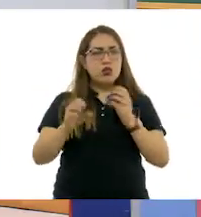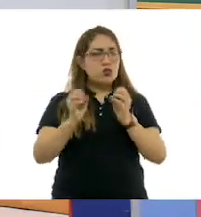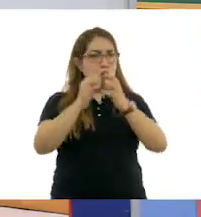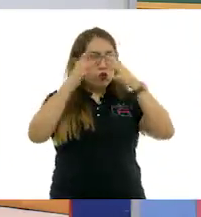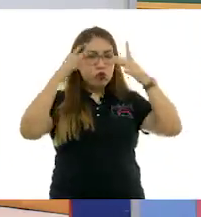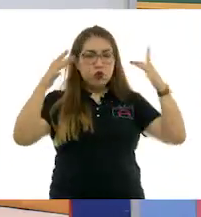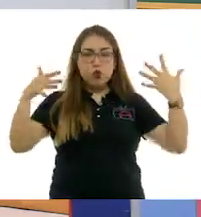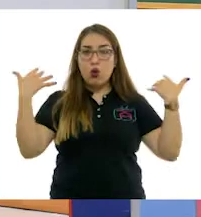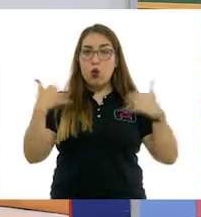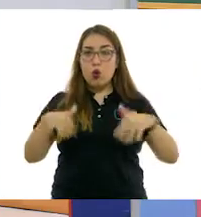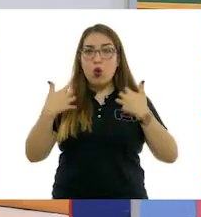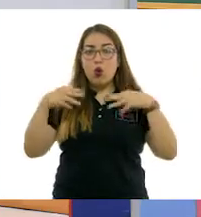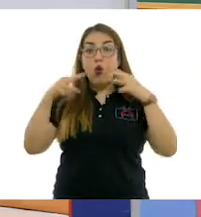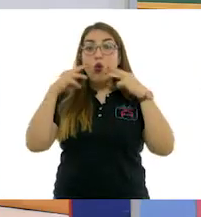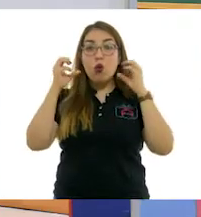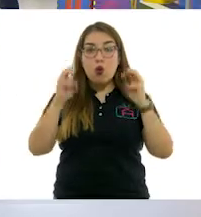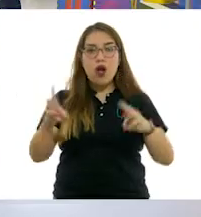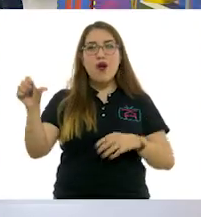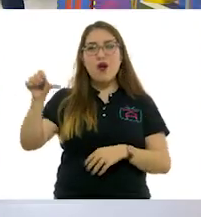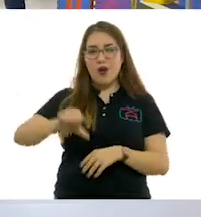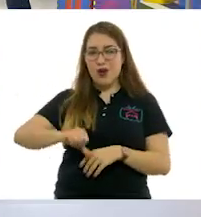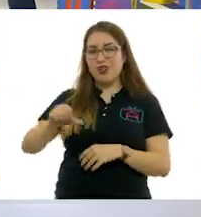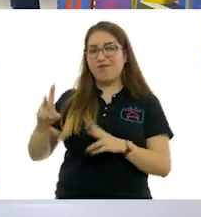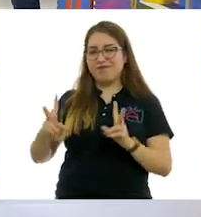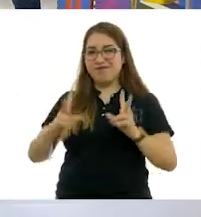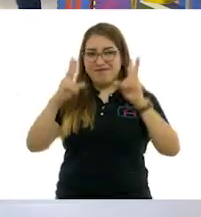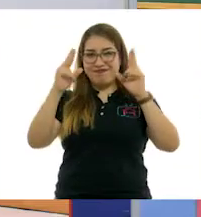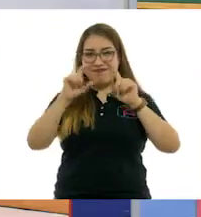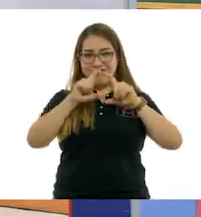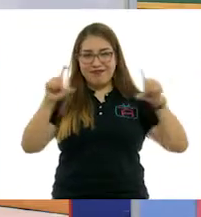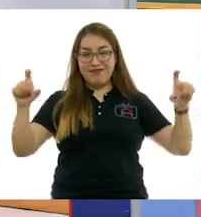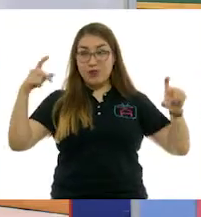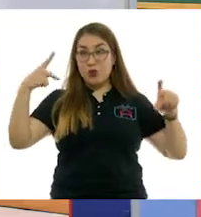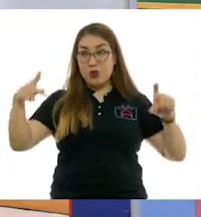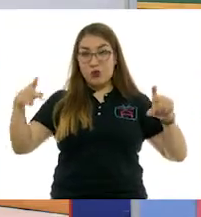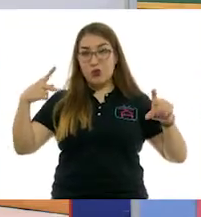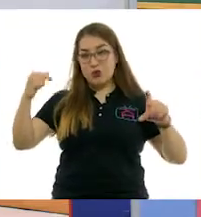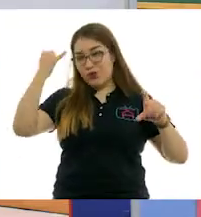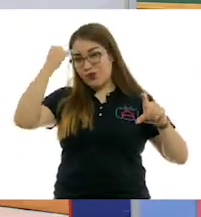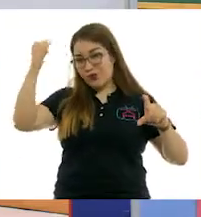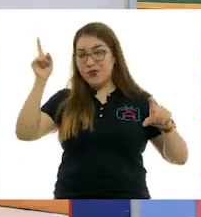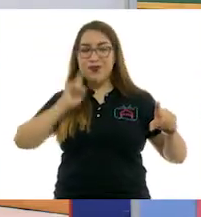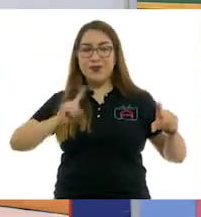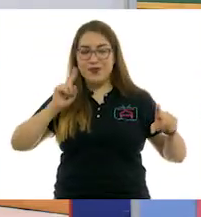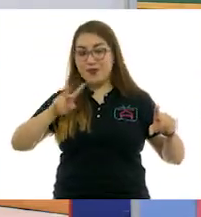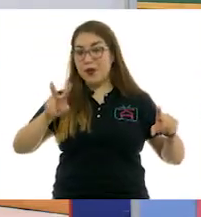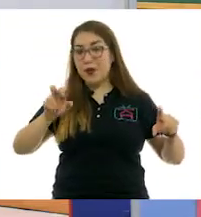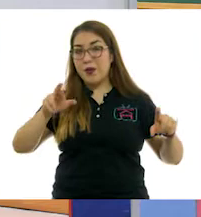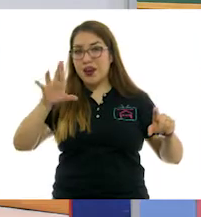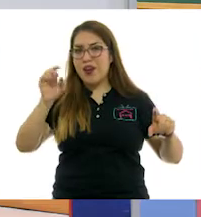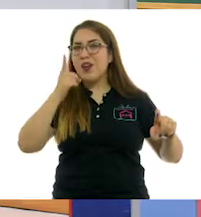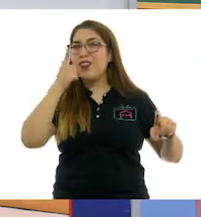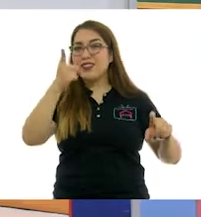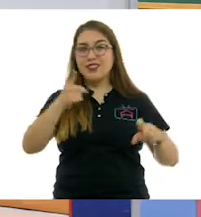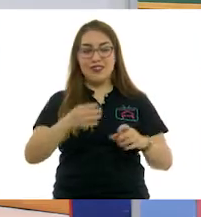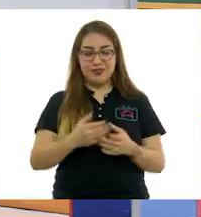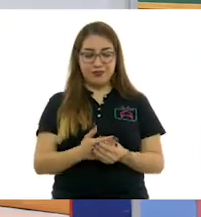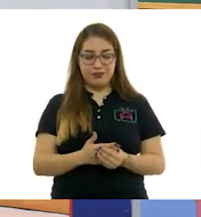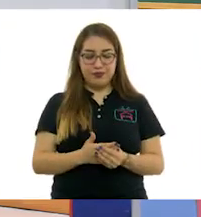frase de nuestra pintora Remedios Varo. Y esta frase dice de esta manera.